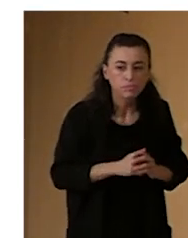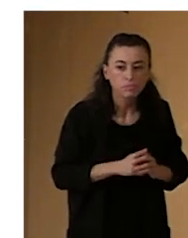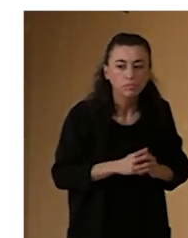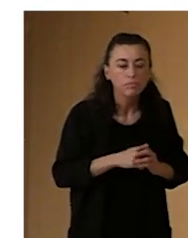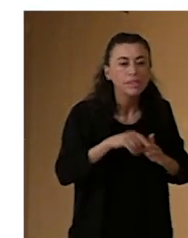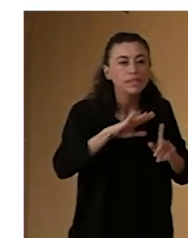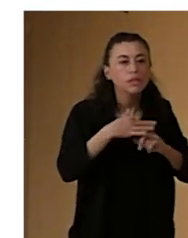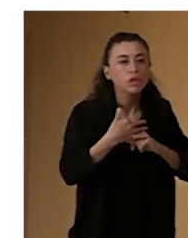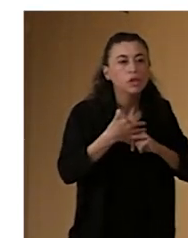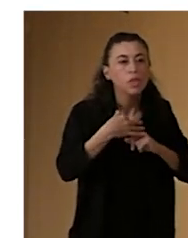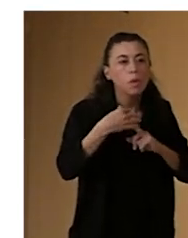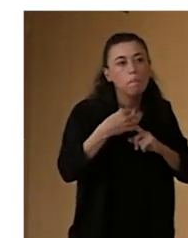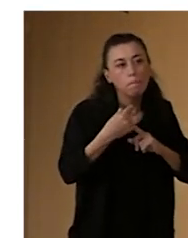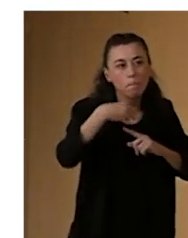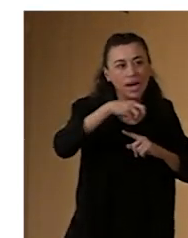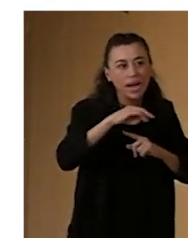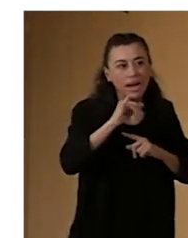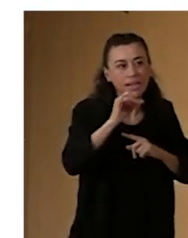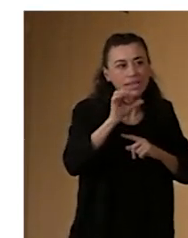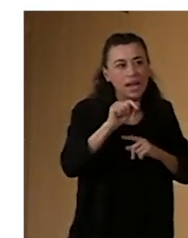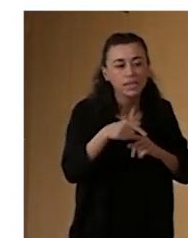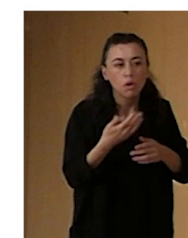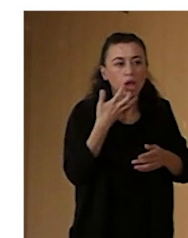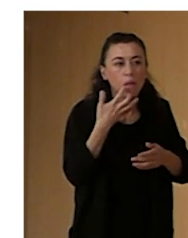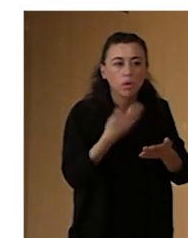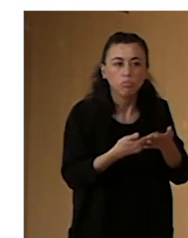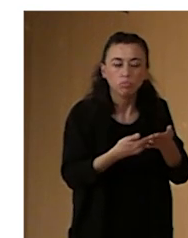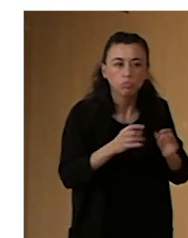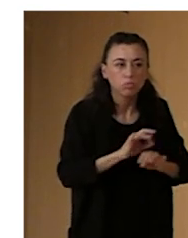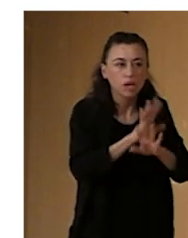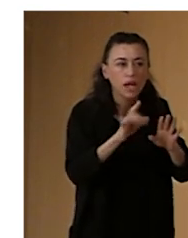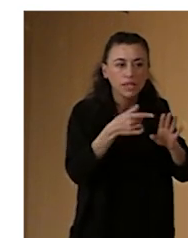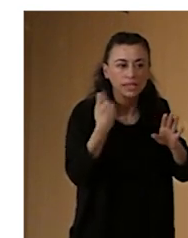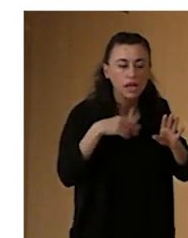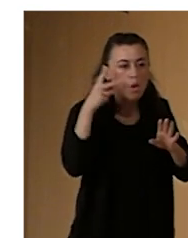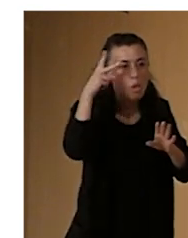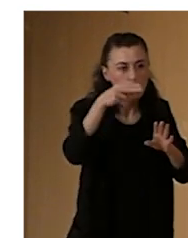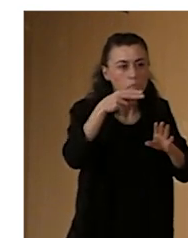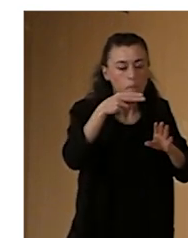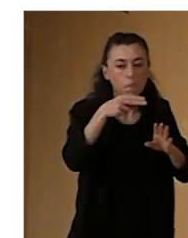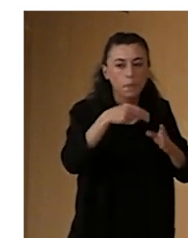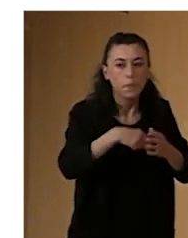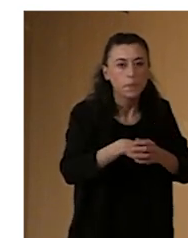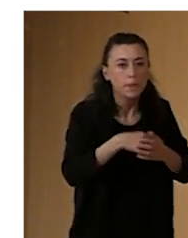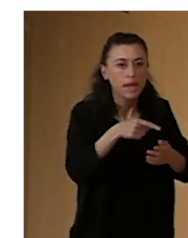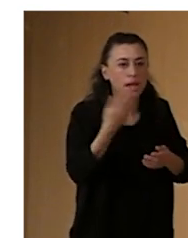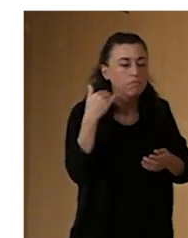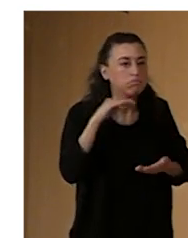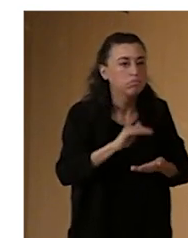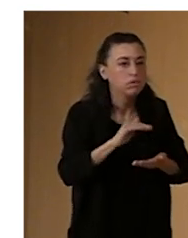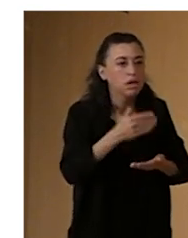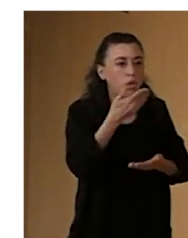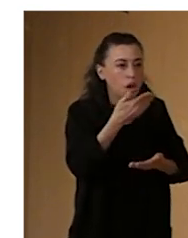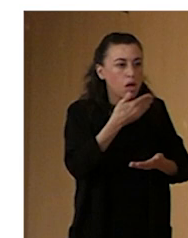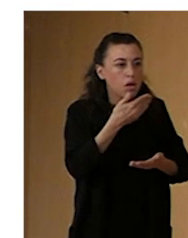de Marisa, que ejemplifica muy bien todo esto. Marisa, cuando hoy está jubilada, cuando era pequeña y estaba en el